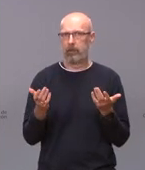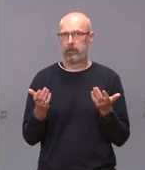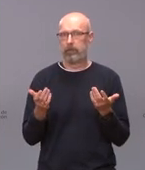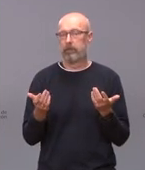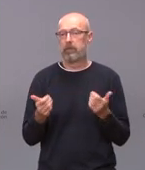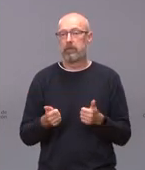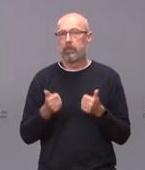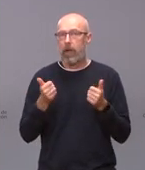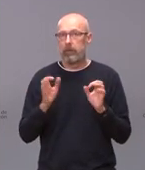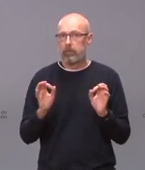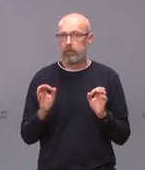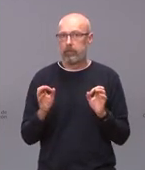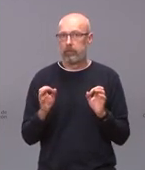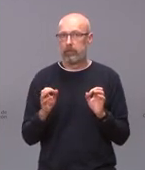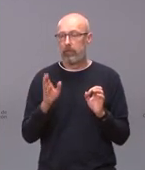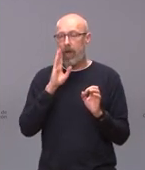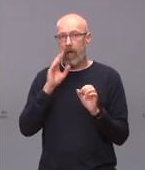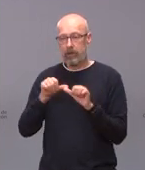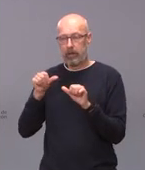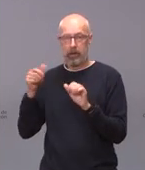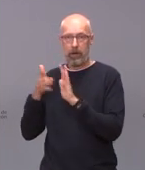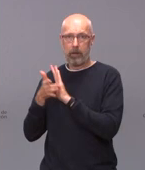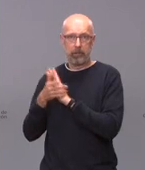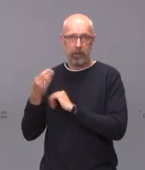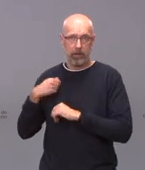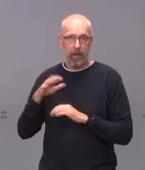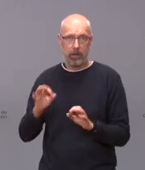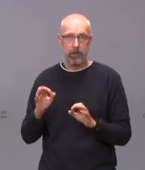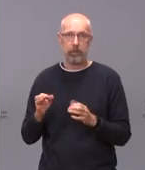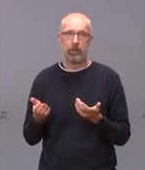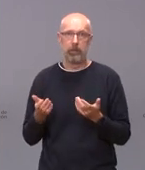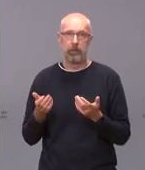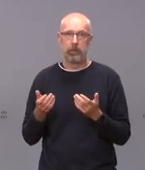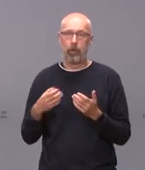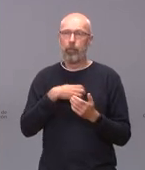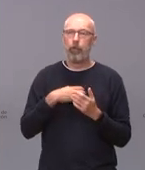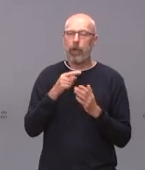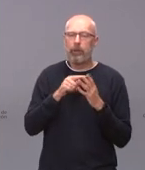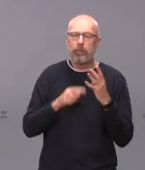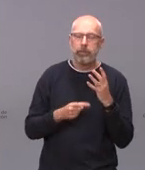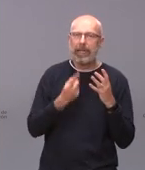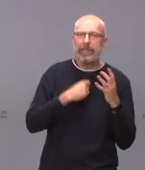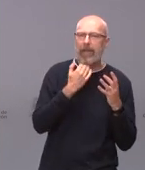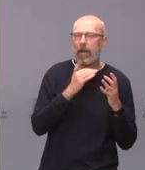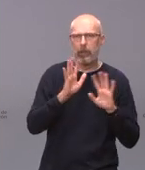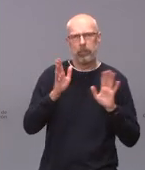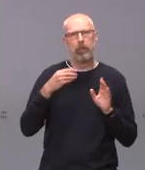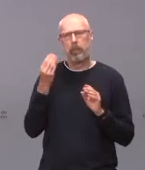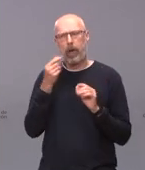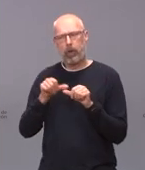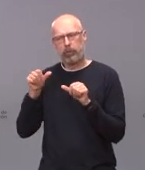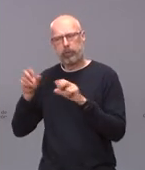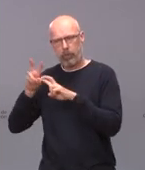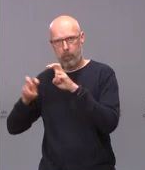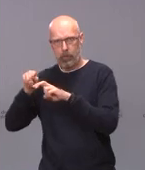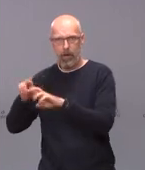remitir a eso que ya dije en su momento para no dejarme ninguna de las que pueden entrar ni tampoco incluir algunas que no están previstas en la